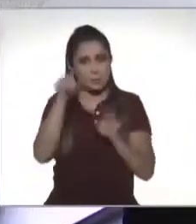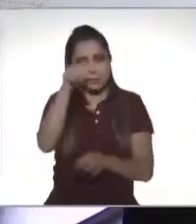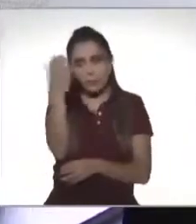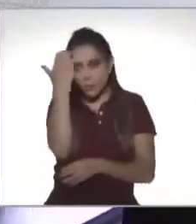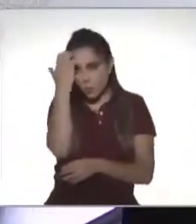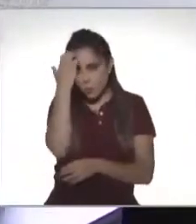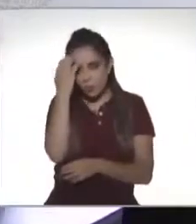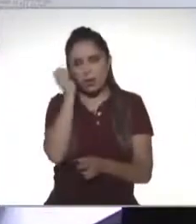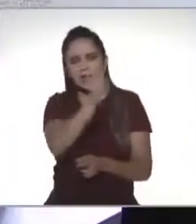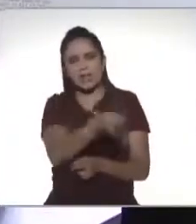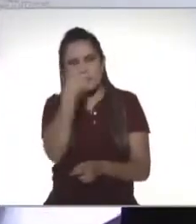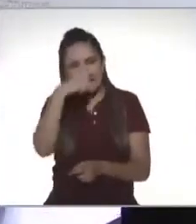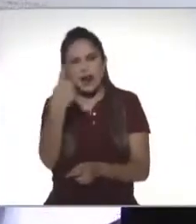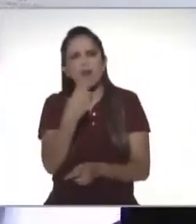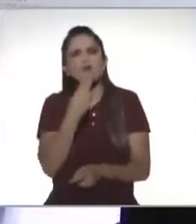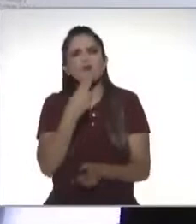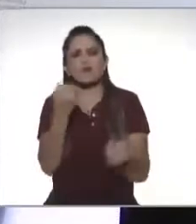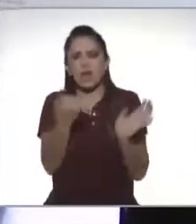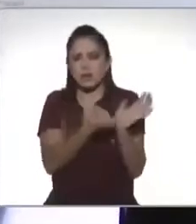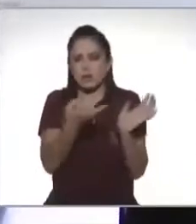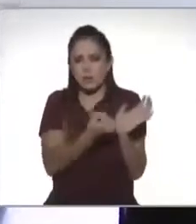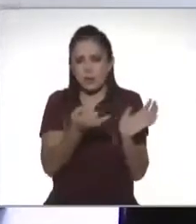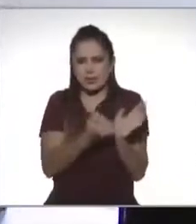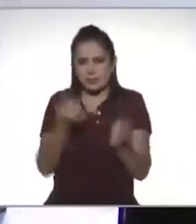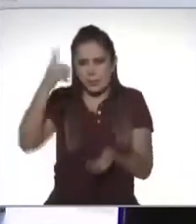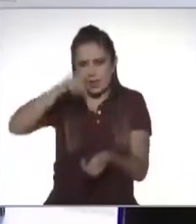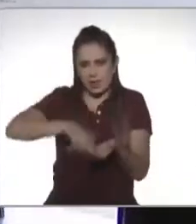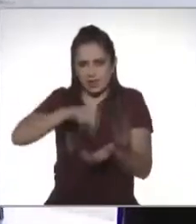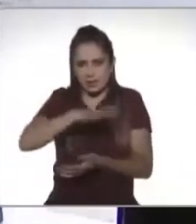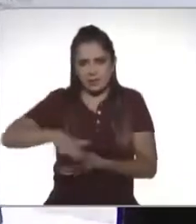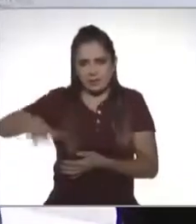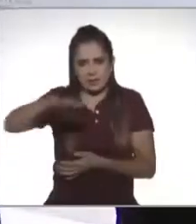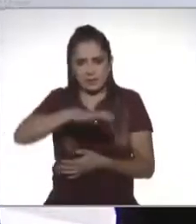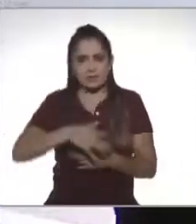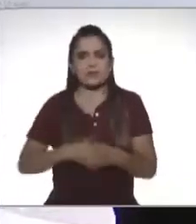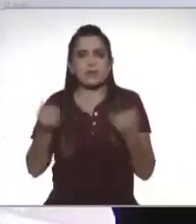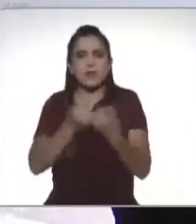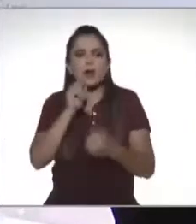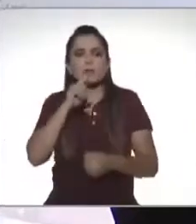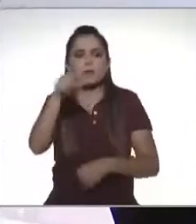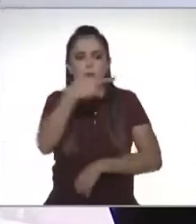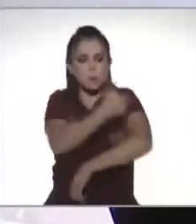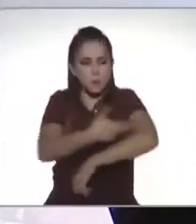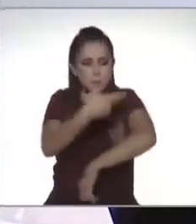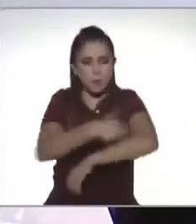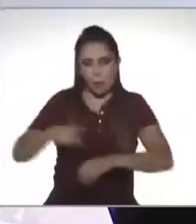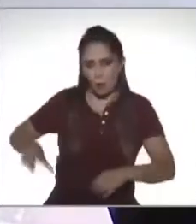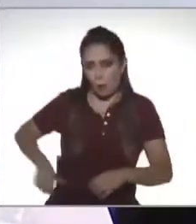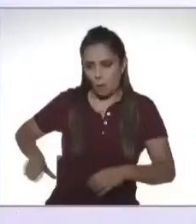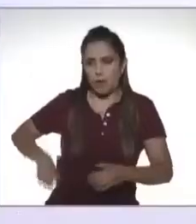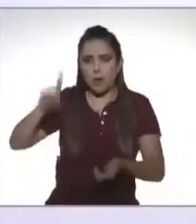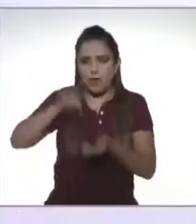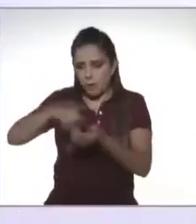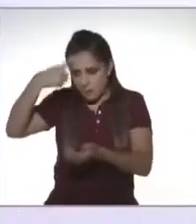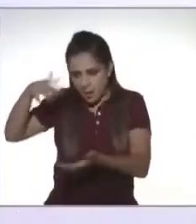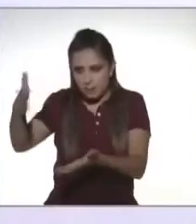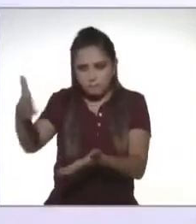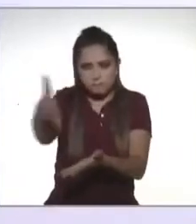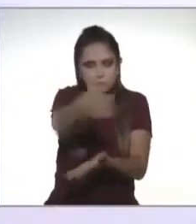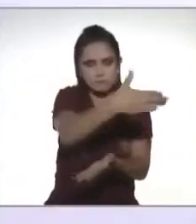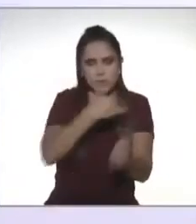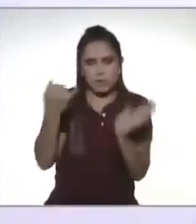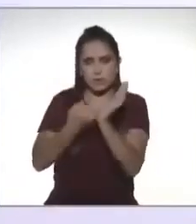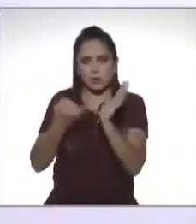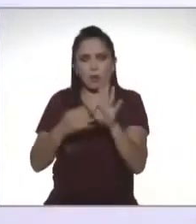de los impuestos en nuestra sociedad y los procesos que tiene el Estado para recabarlos. De esta